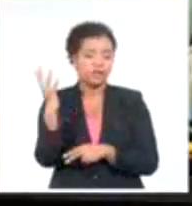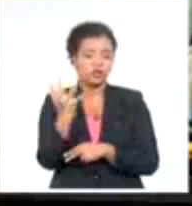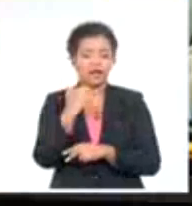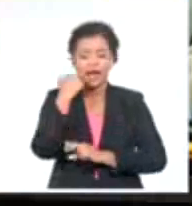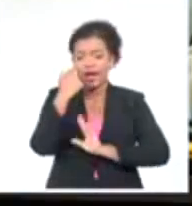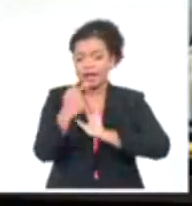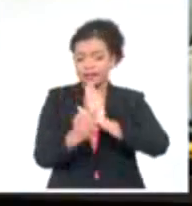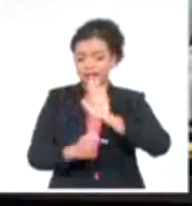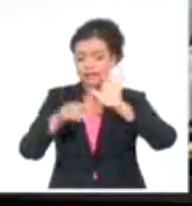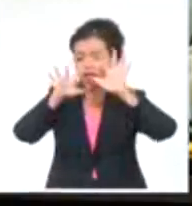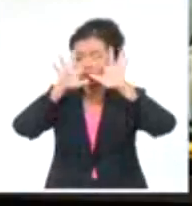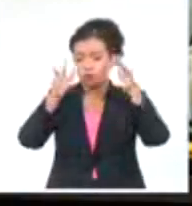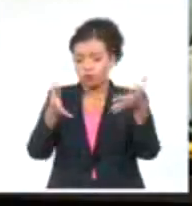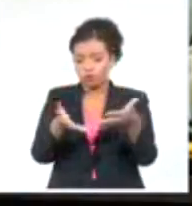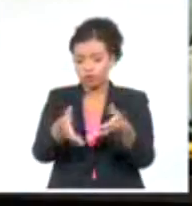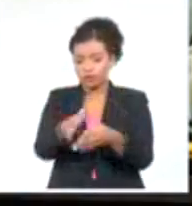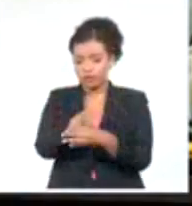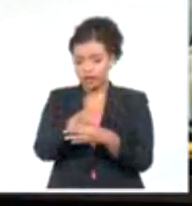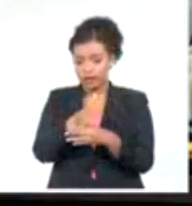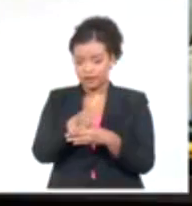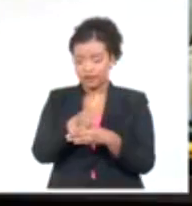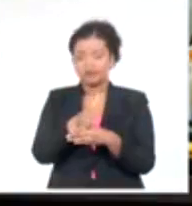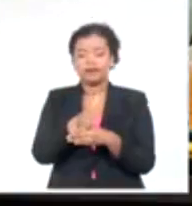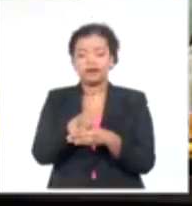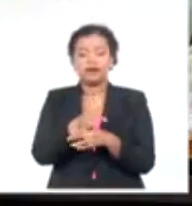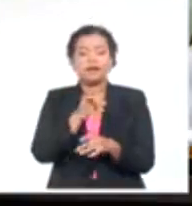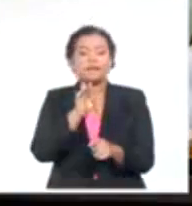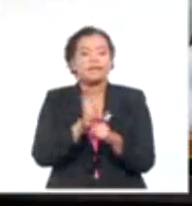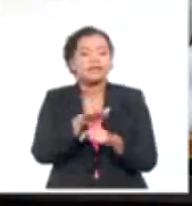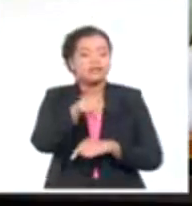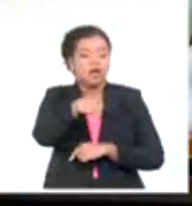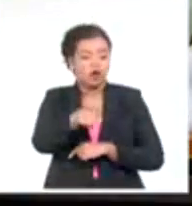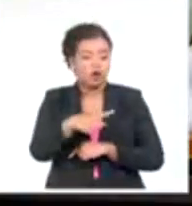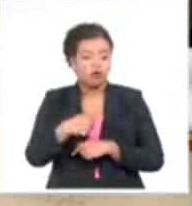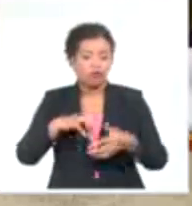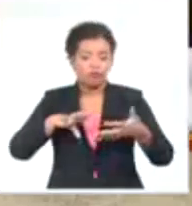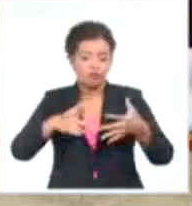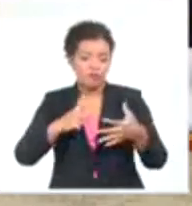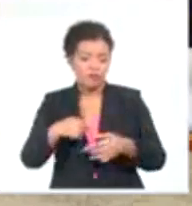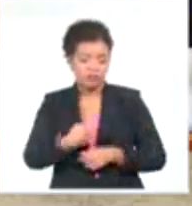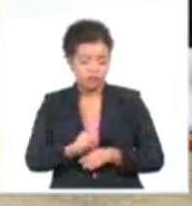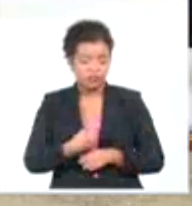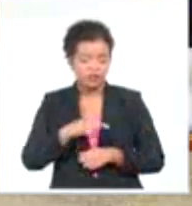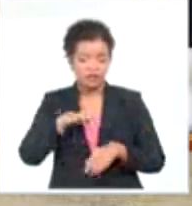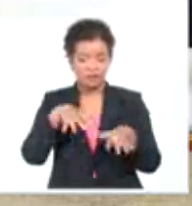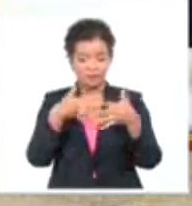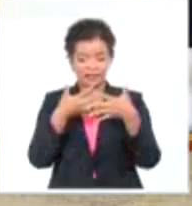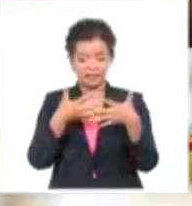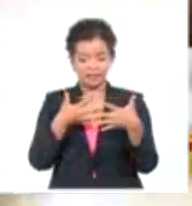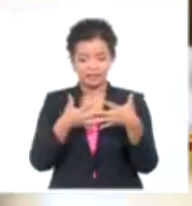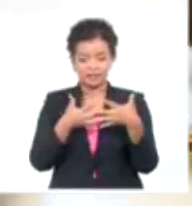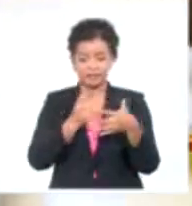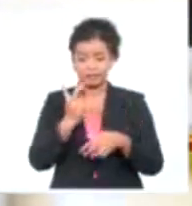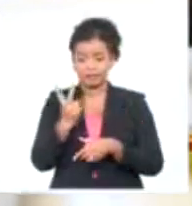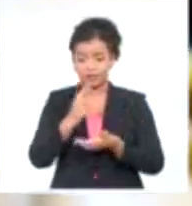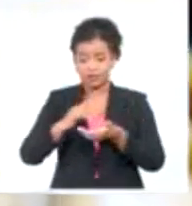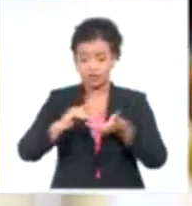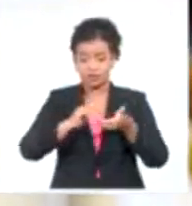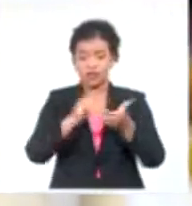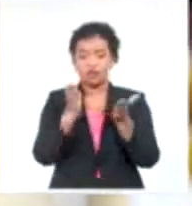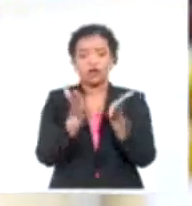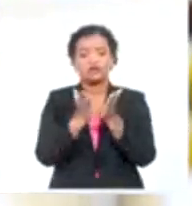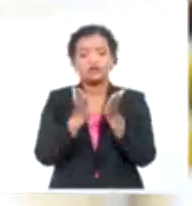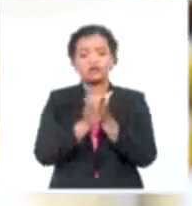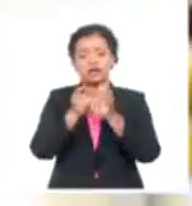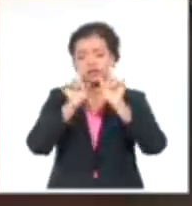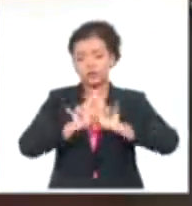Y bueno, al final entonces nace lo que es hoy la estación que se llama Vórtice, en su primera versión. Alex y Lázaro son estudiantes de